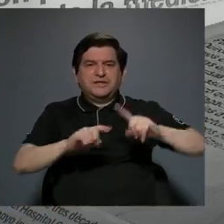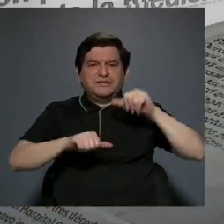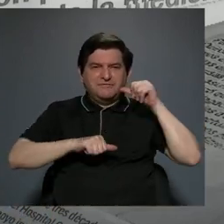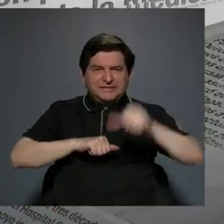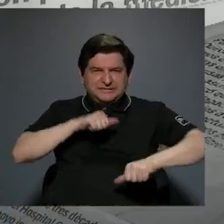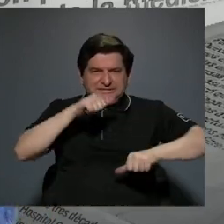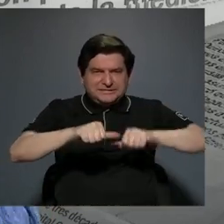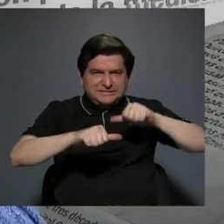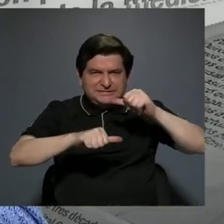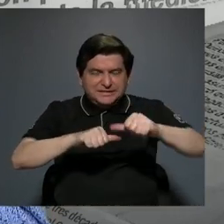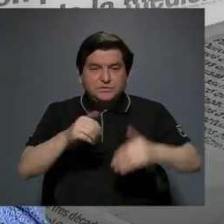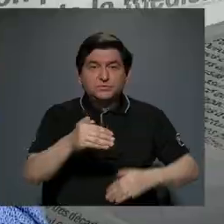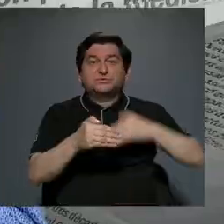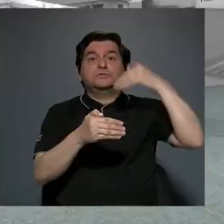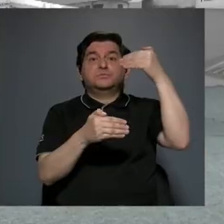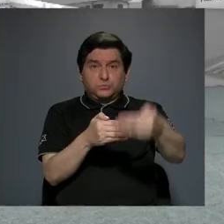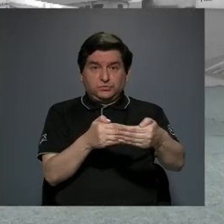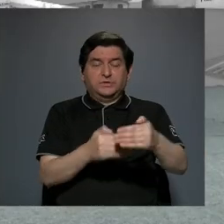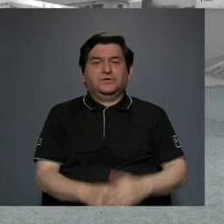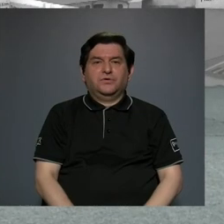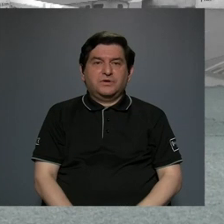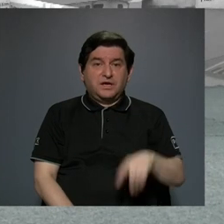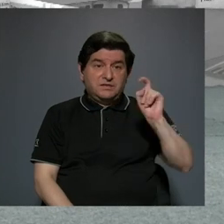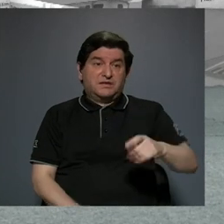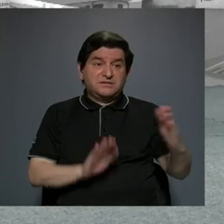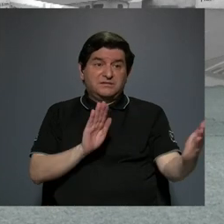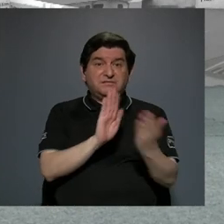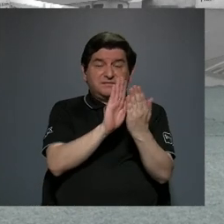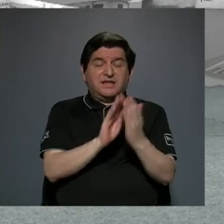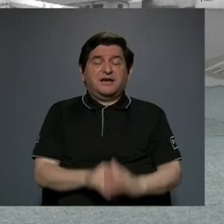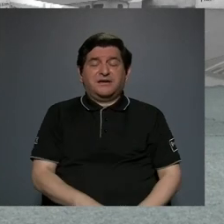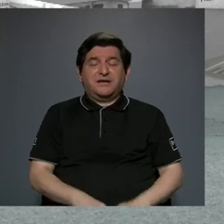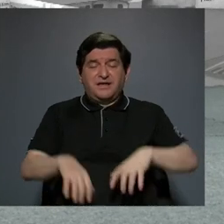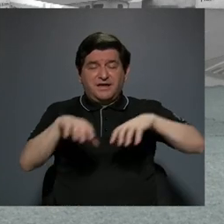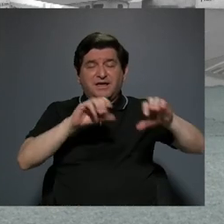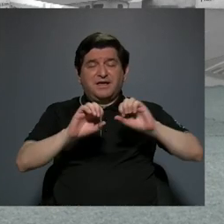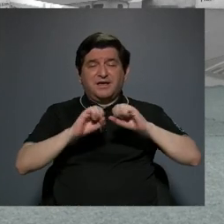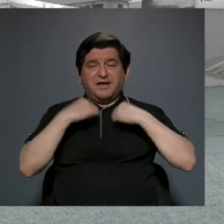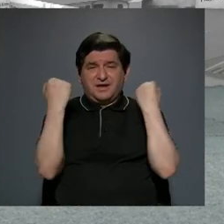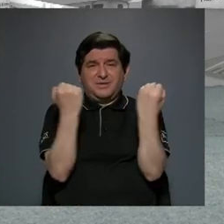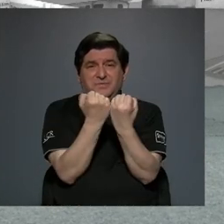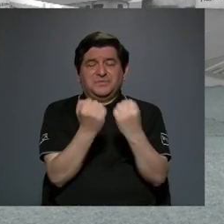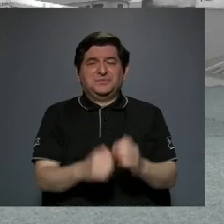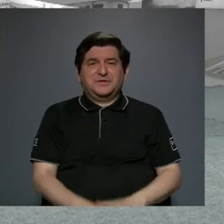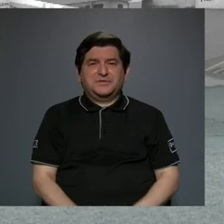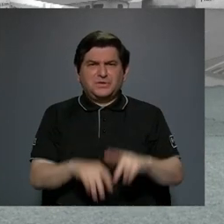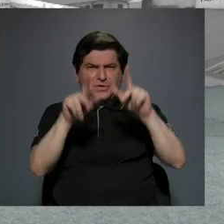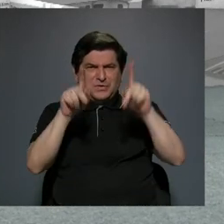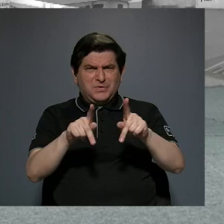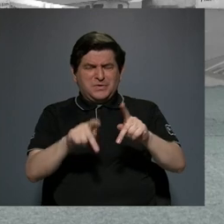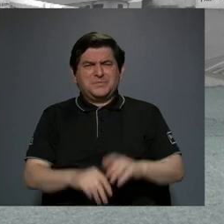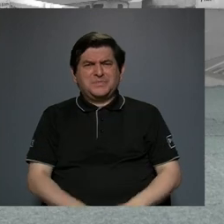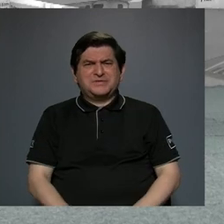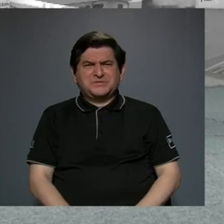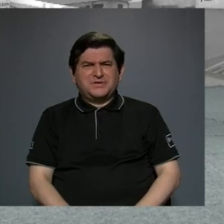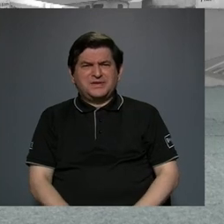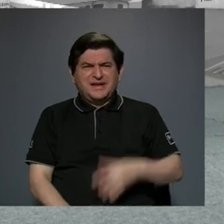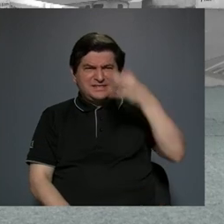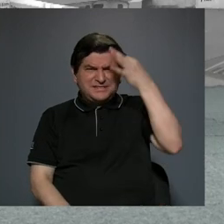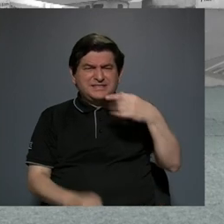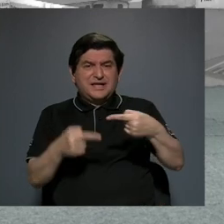luchas que vienen más adelante y que tendrán que enfrentarse al movimiento sindical porque muchas de los que están poniendo son posiciones